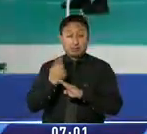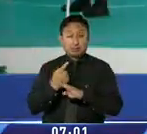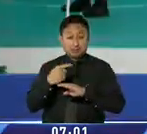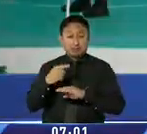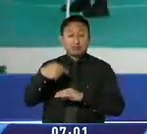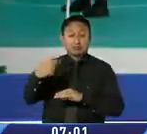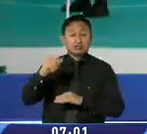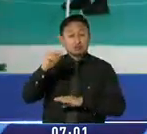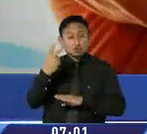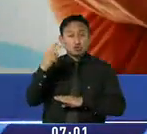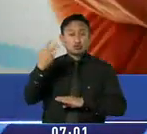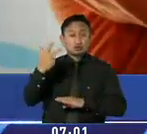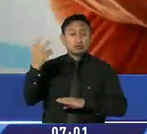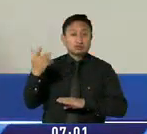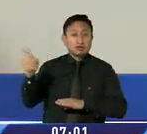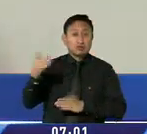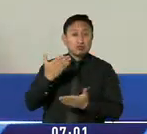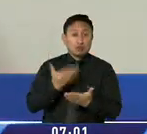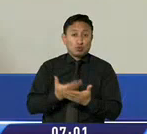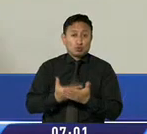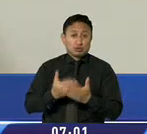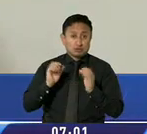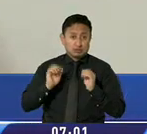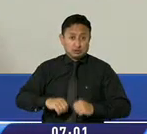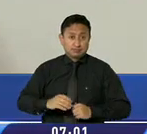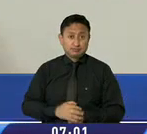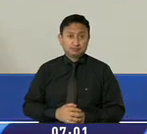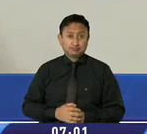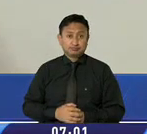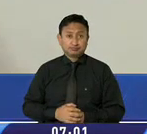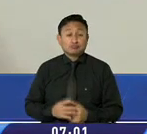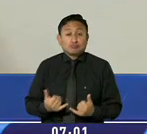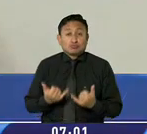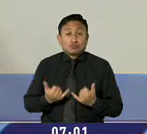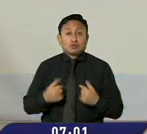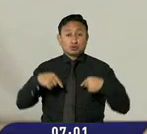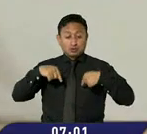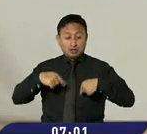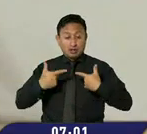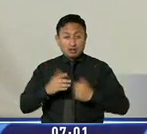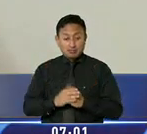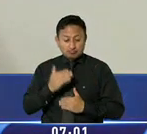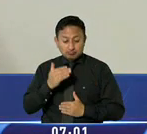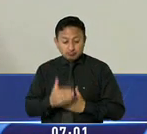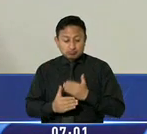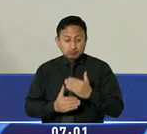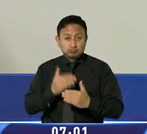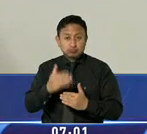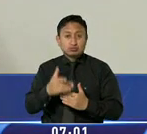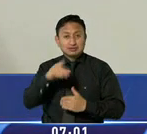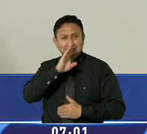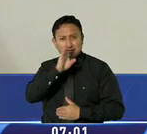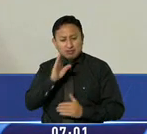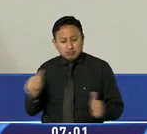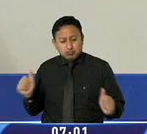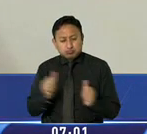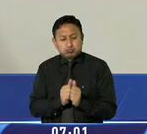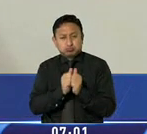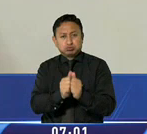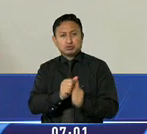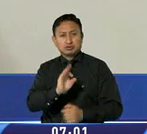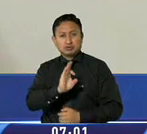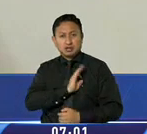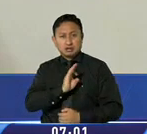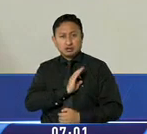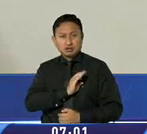visitas, pues tienen planteamientos. Y hemos querido establecer una ruta de acompañamiento técnico desde la